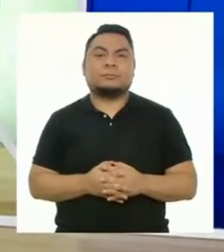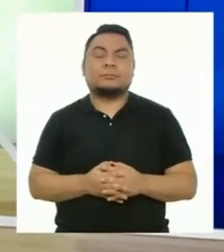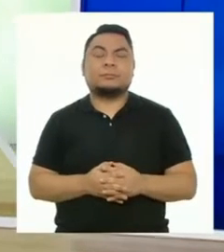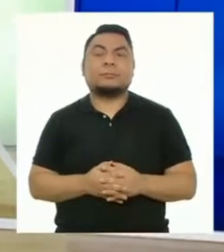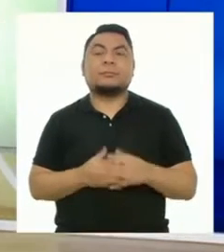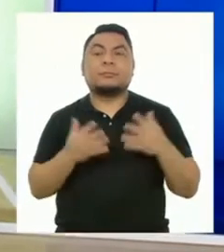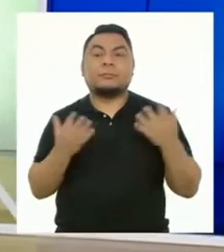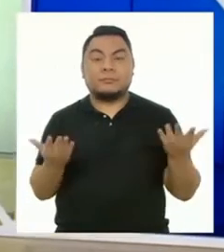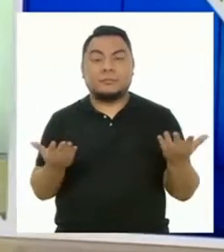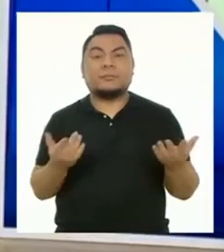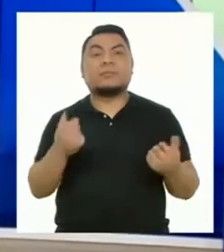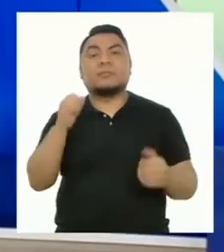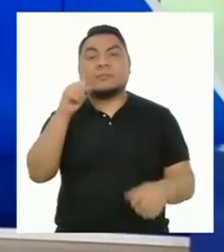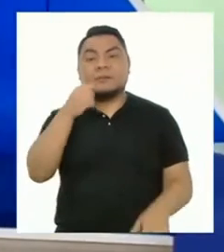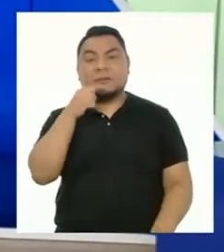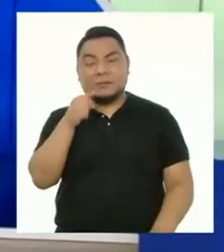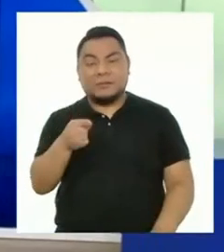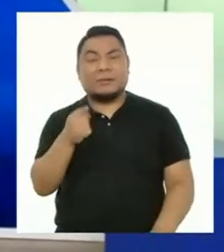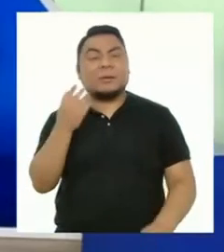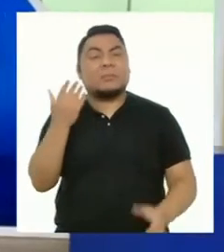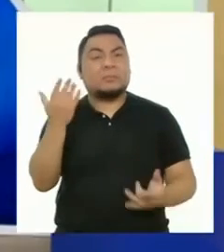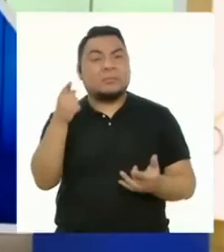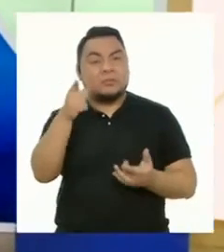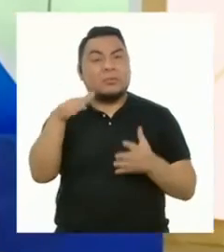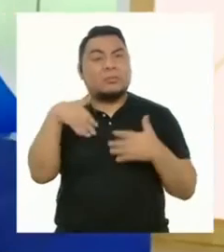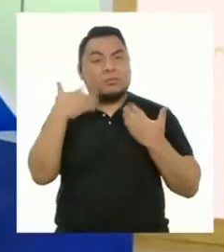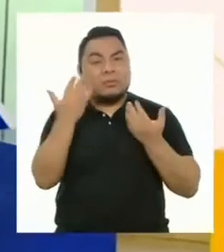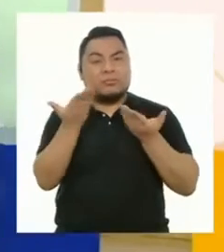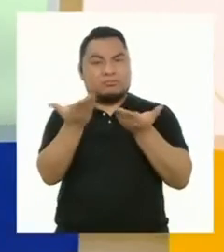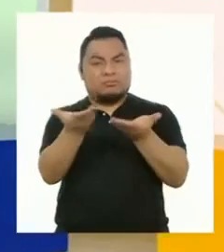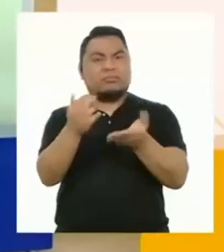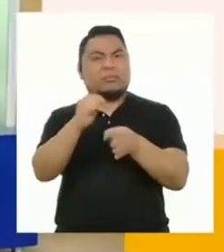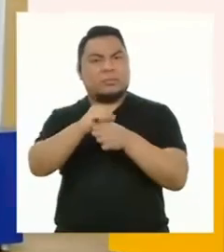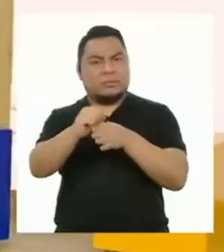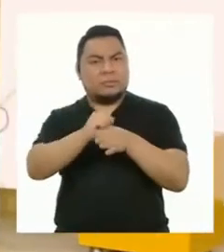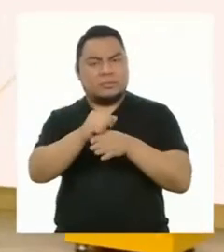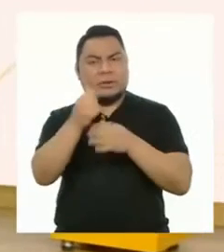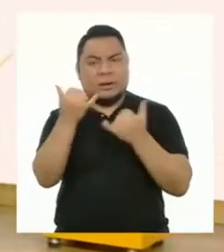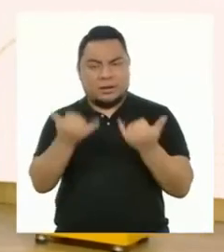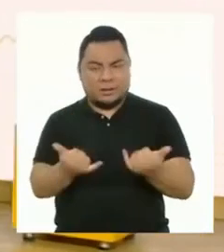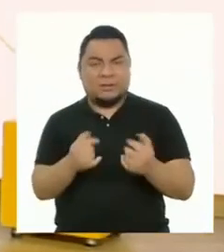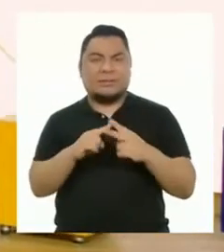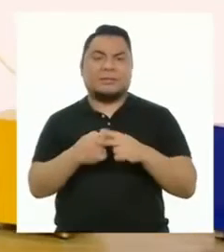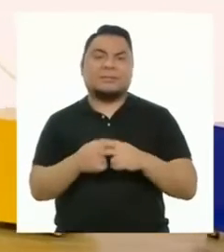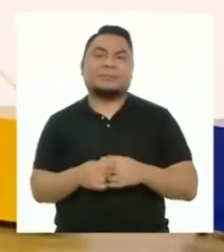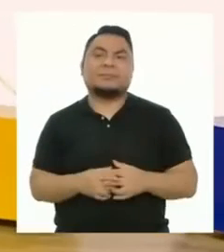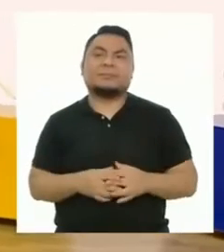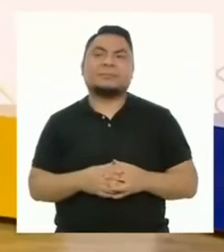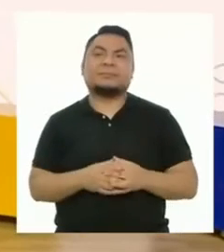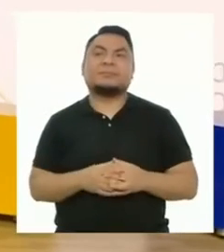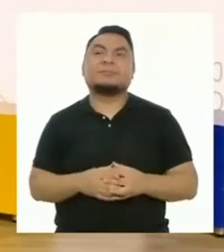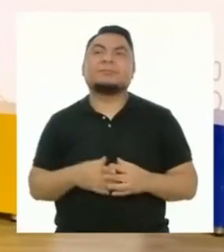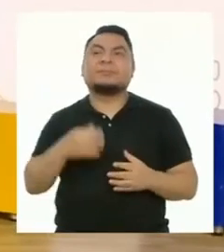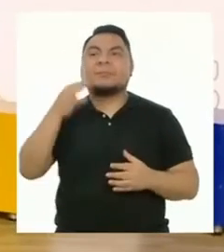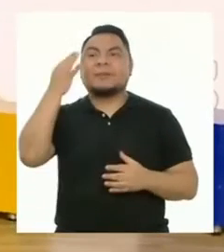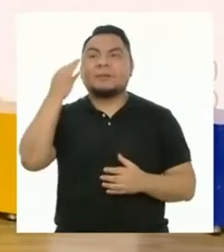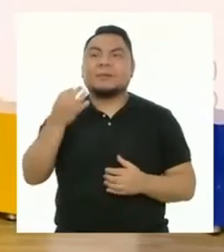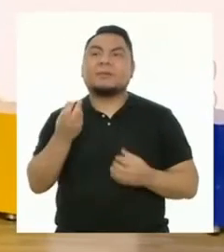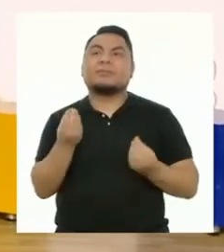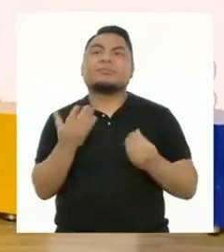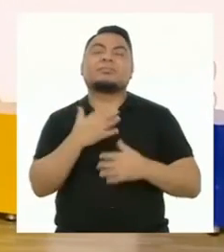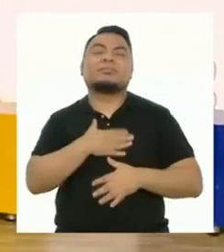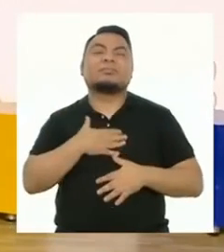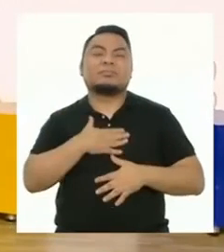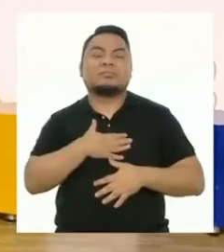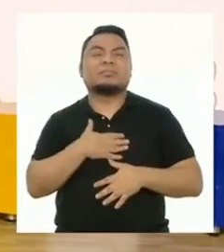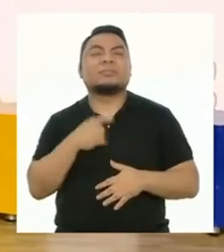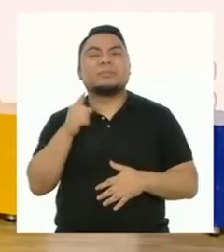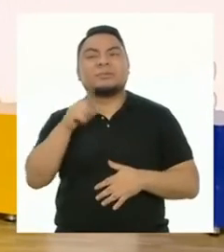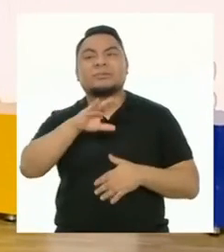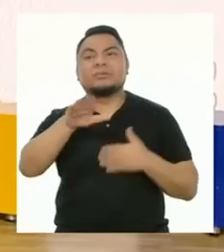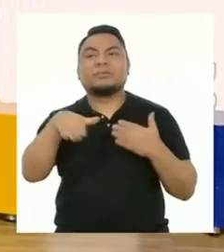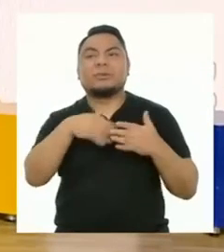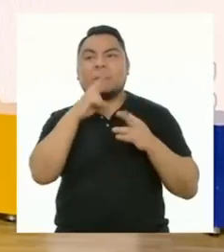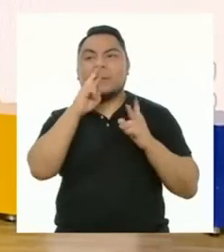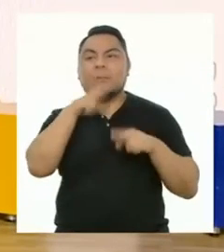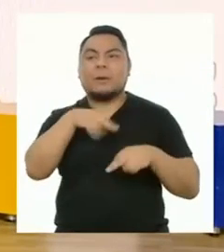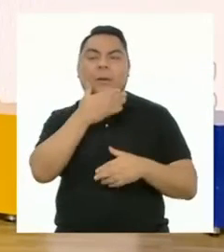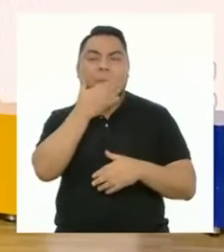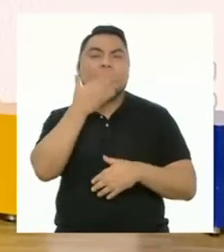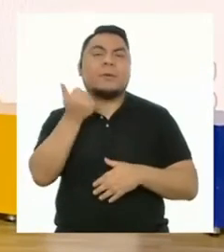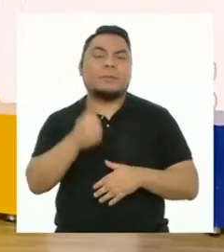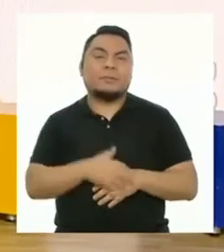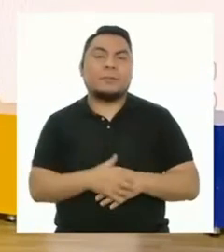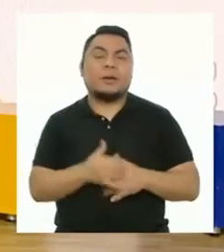Si no lo hacían antes, espero que los puedan poner en práctica desde ahora. Creo que va a ser súper útil para obtener mejores